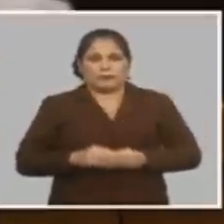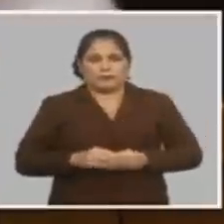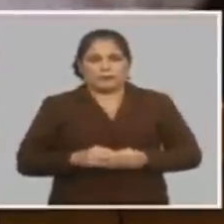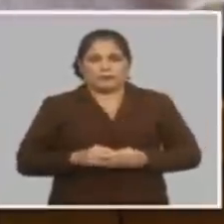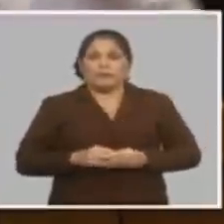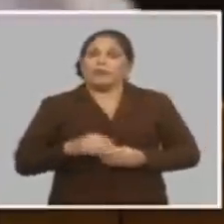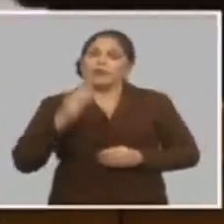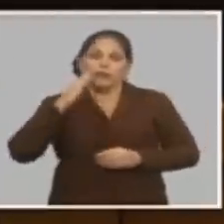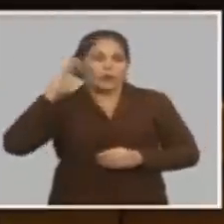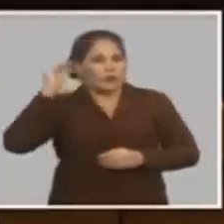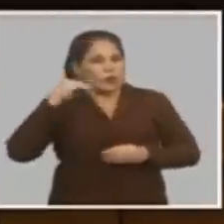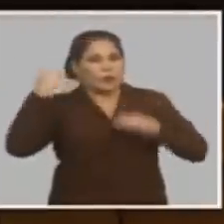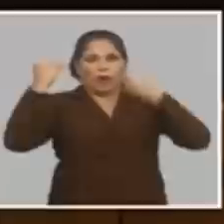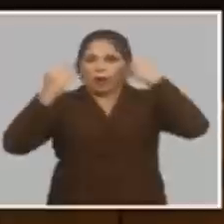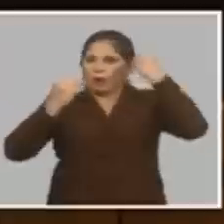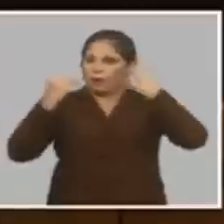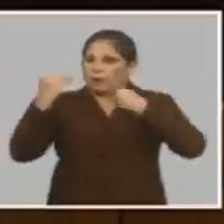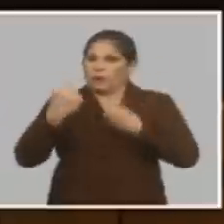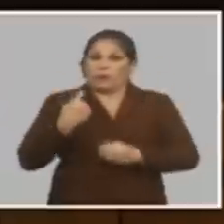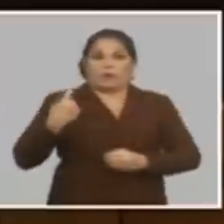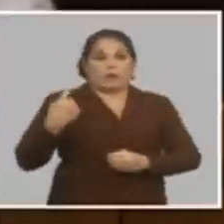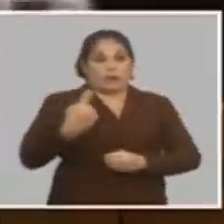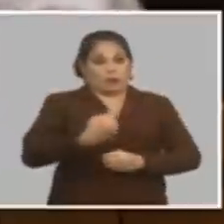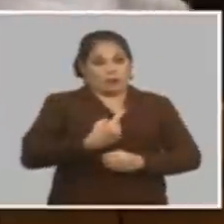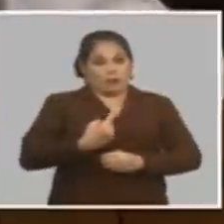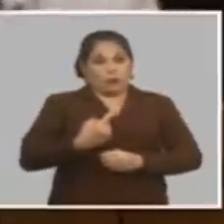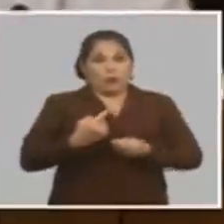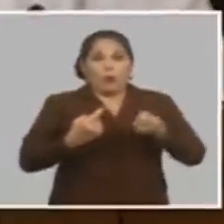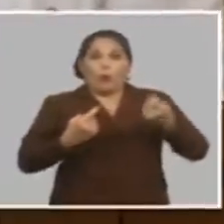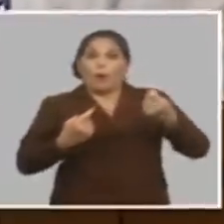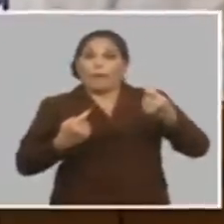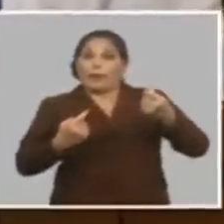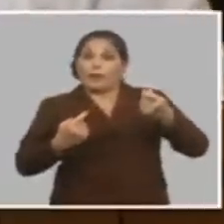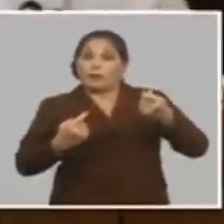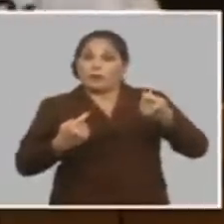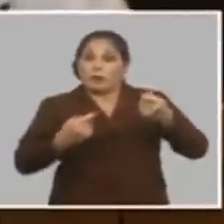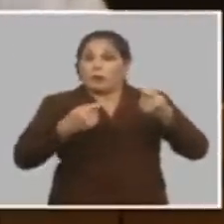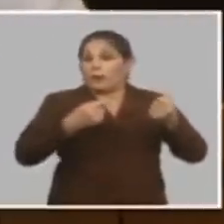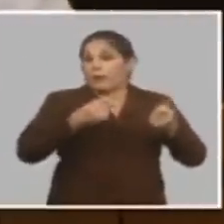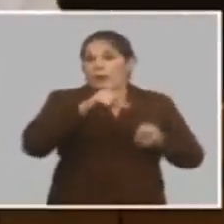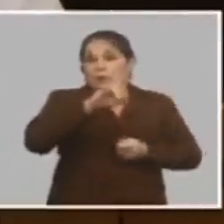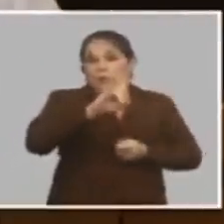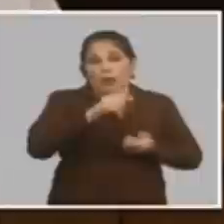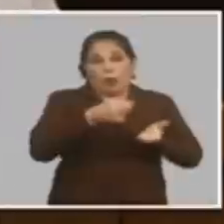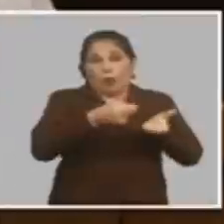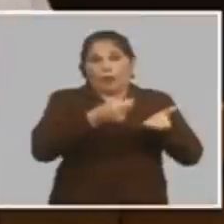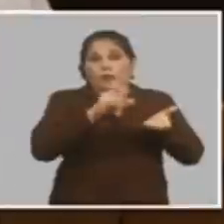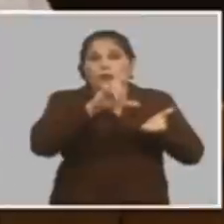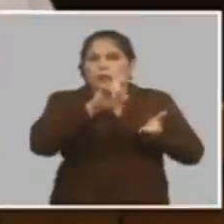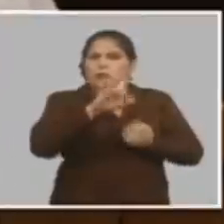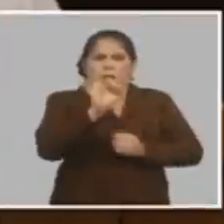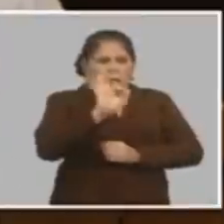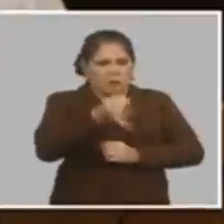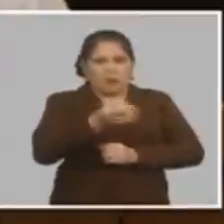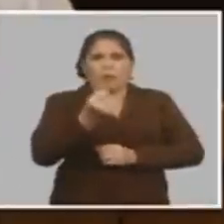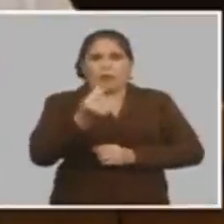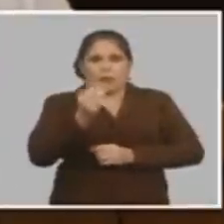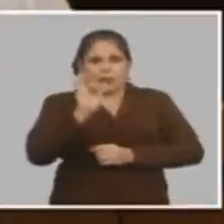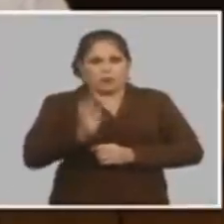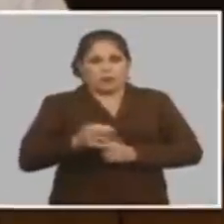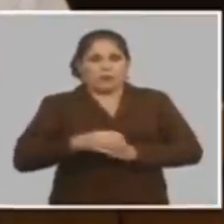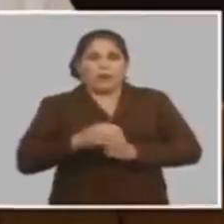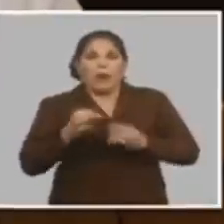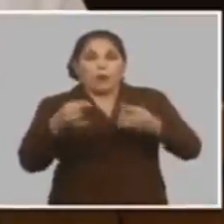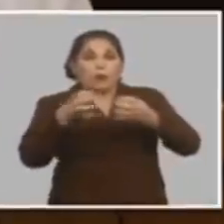yo sé que esa es una preocupación muy grande los precios de las cadenas de tiendas en CUC prácticamente se quedan así y